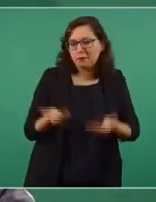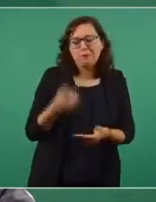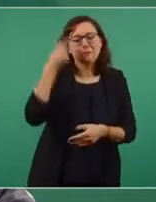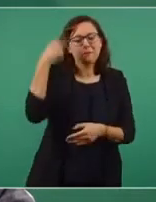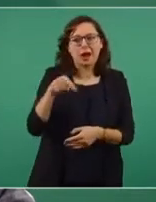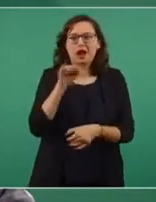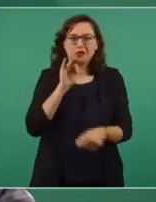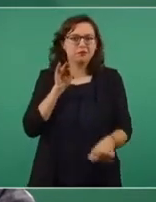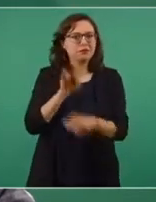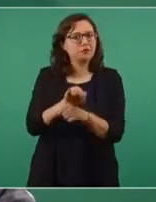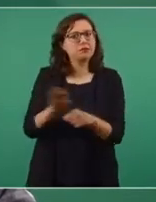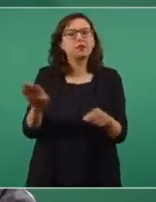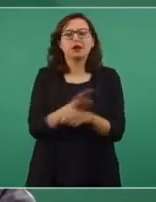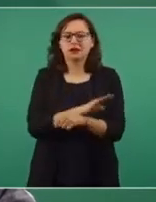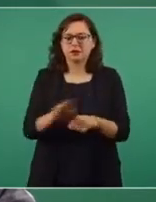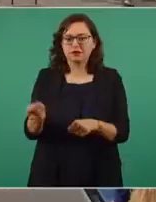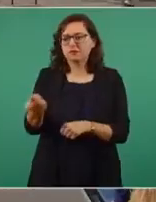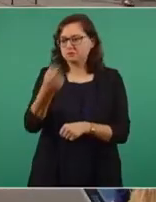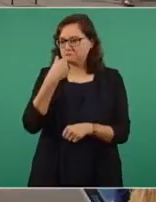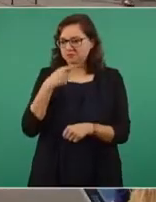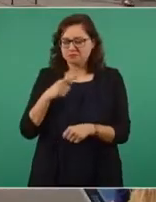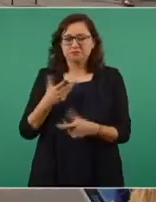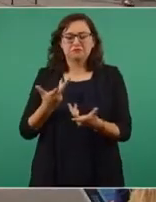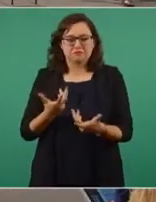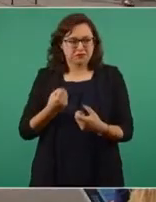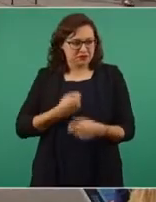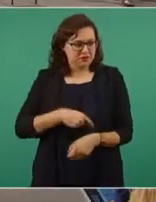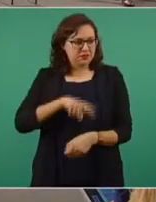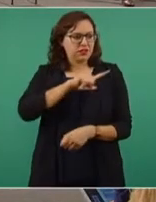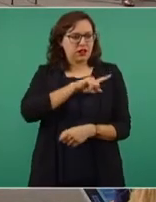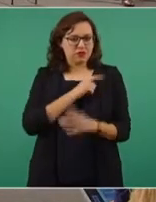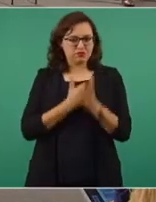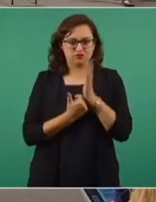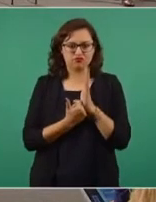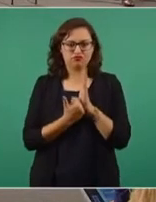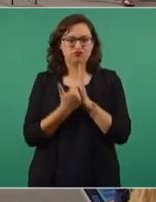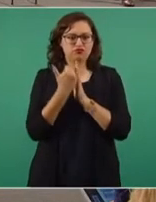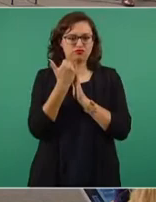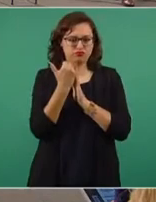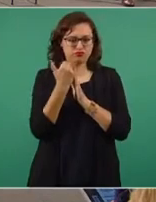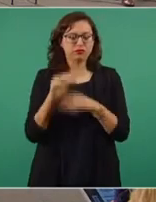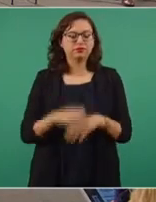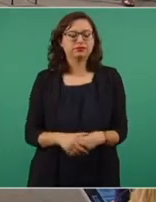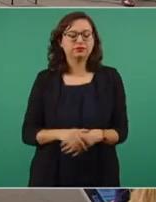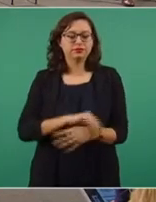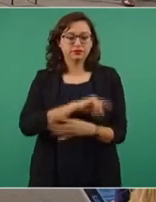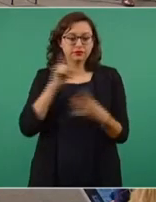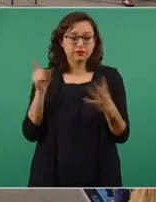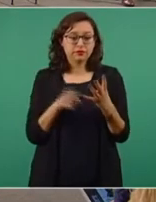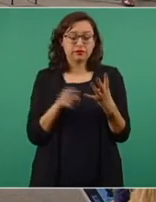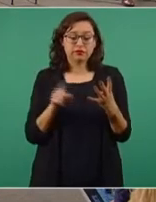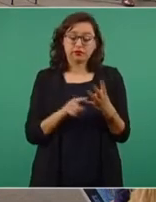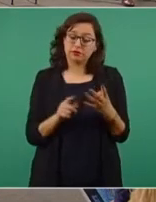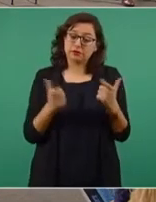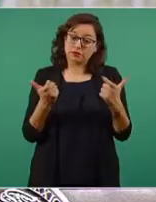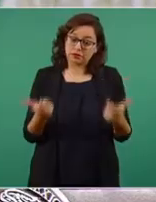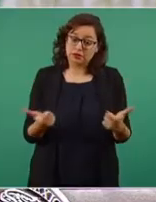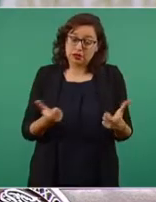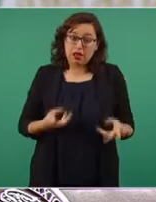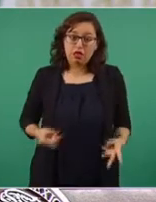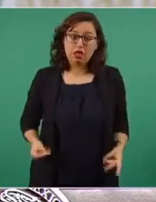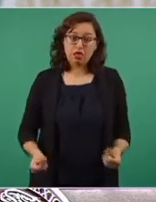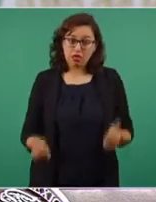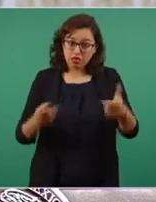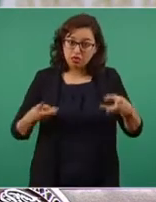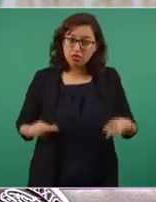y la mejor de la calidad de la vida de los pacientes. Y por último, los ahorros. En lo